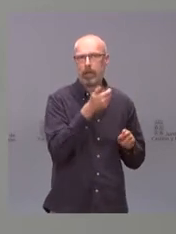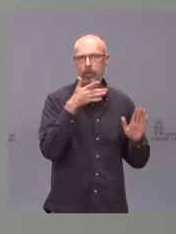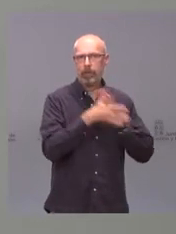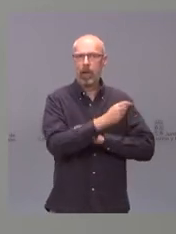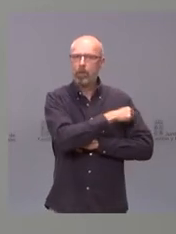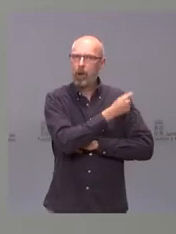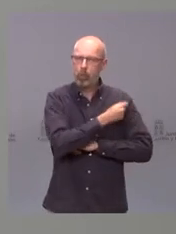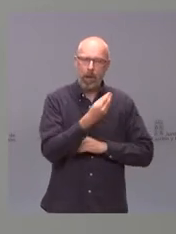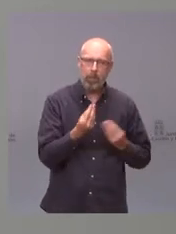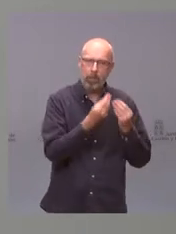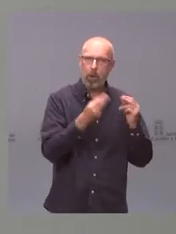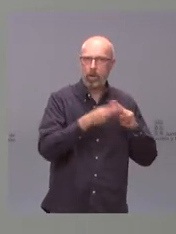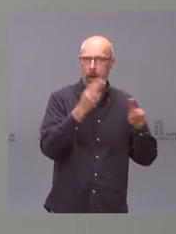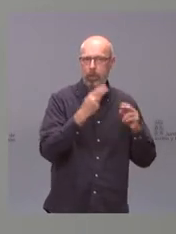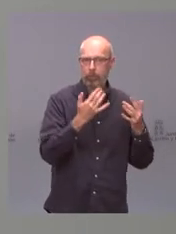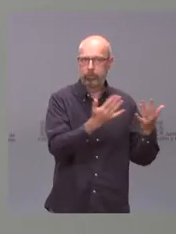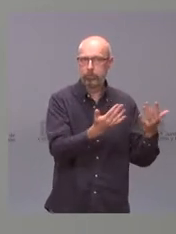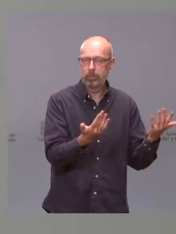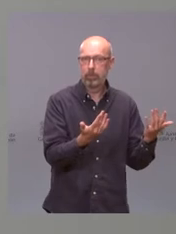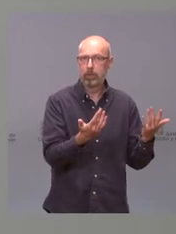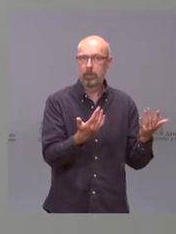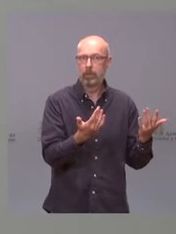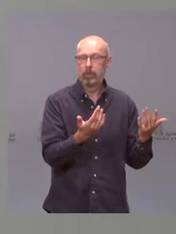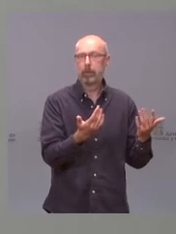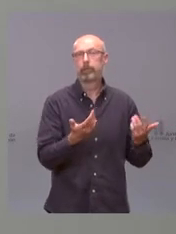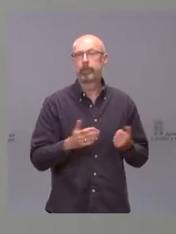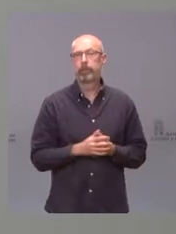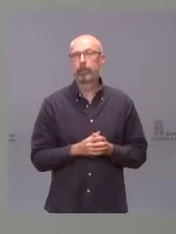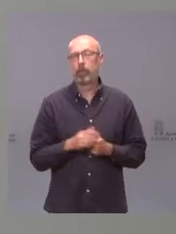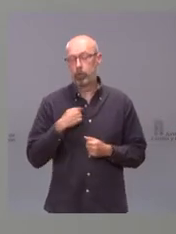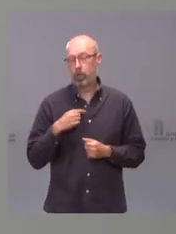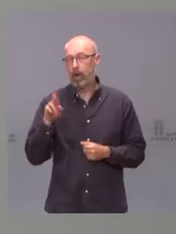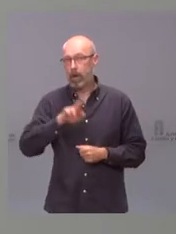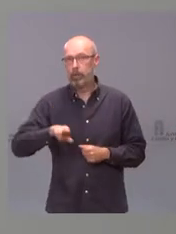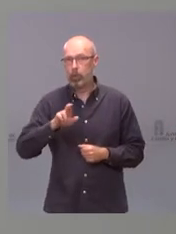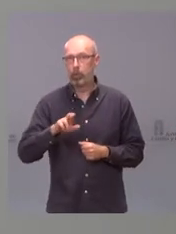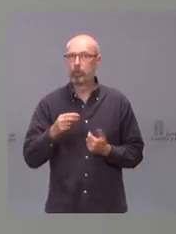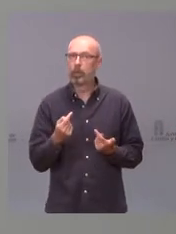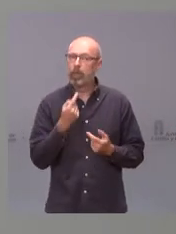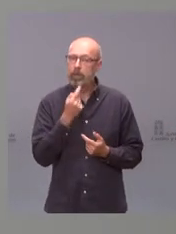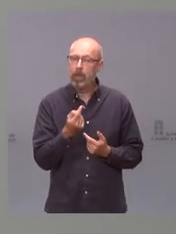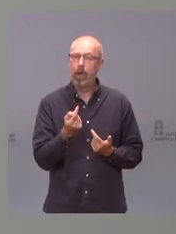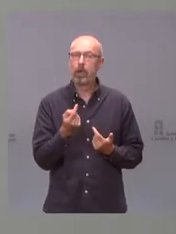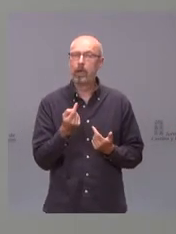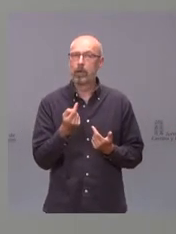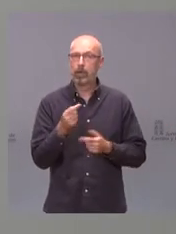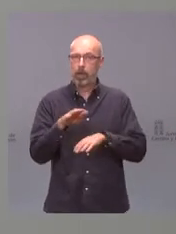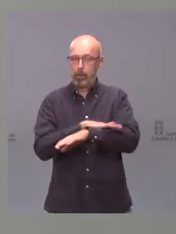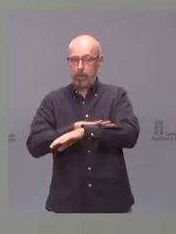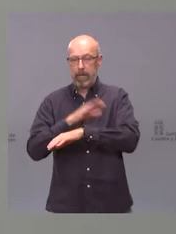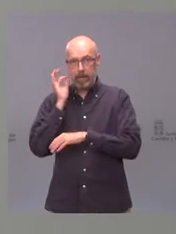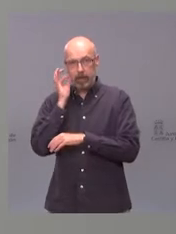y eso nos permite ir mucho más rápido. Y yo voy a repetir lo que decía la ministra